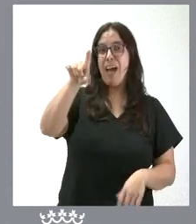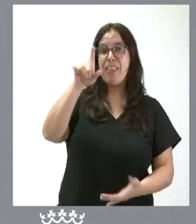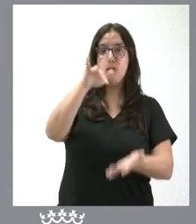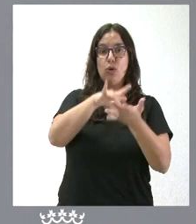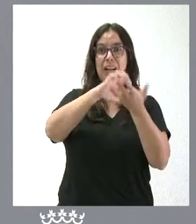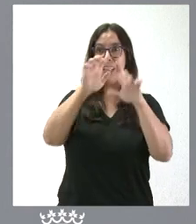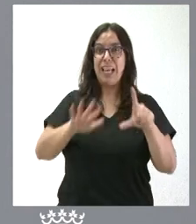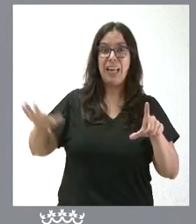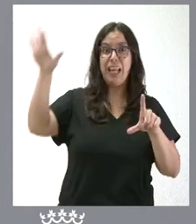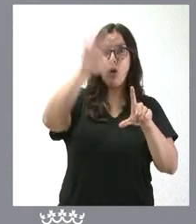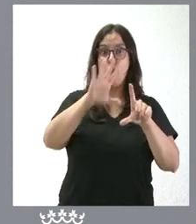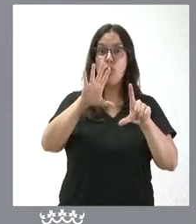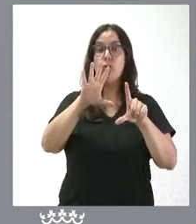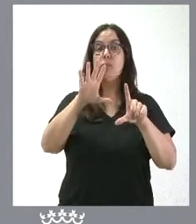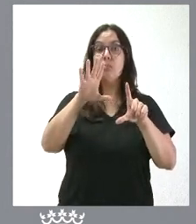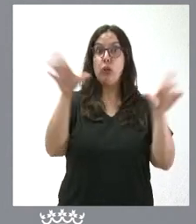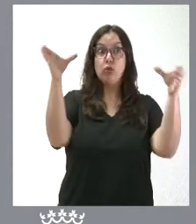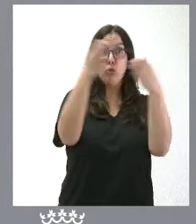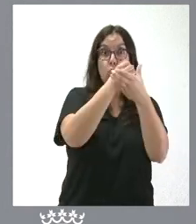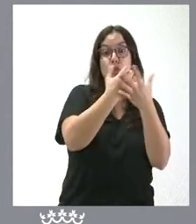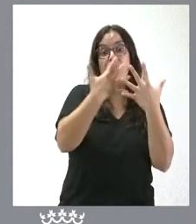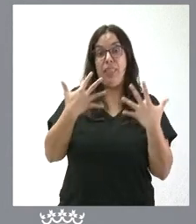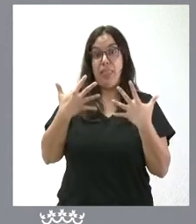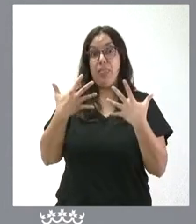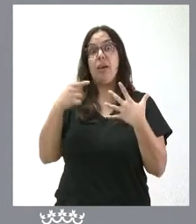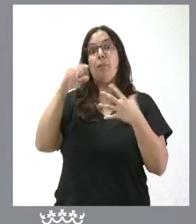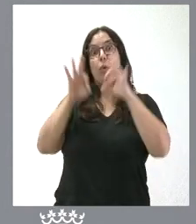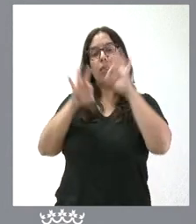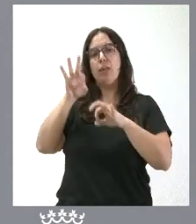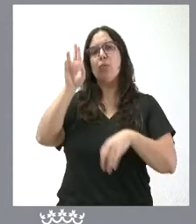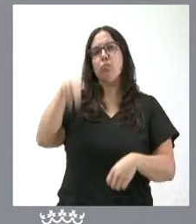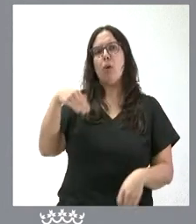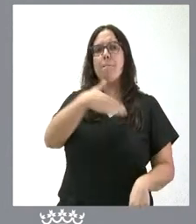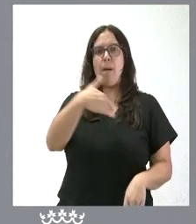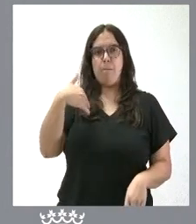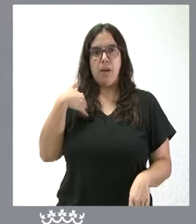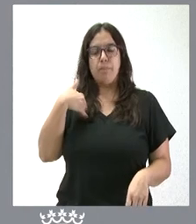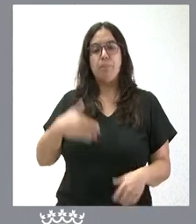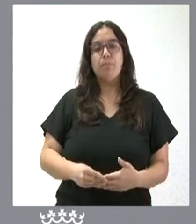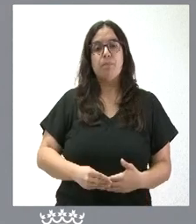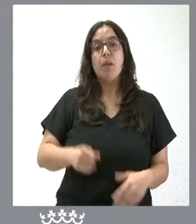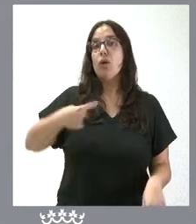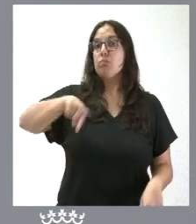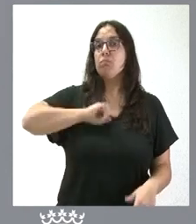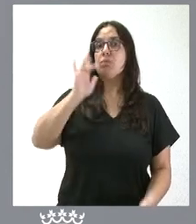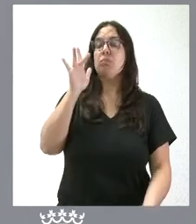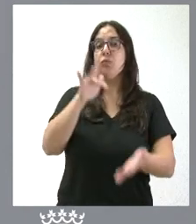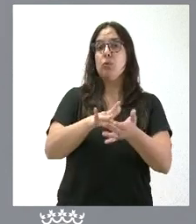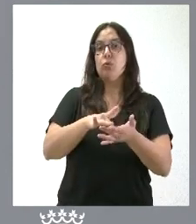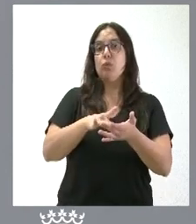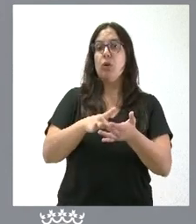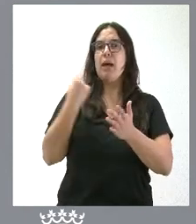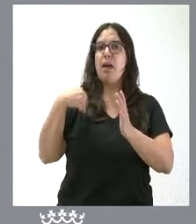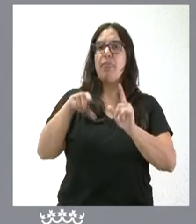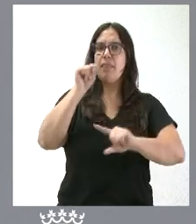en Castilla y León diagnosticados son cánceres de mama, que nosotros hemos tomado medidas en los últimos años,